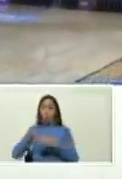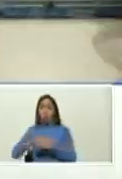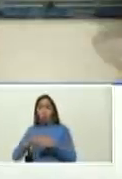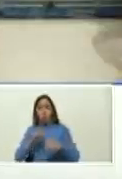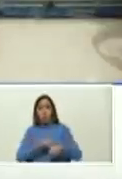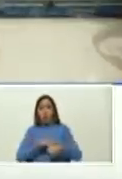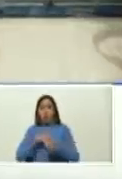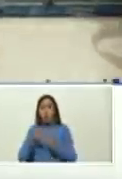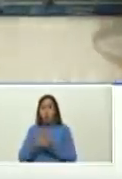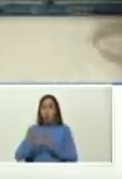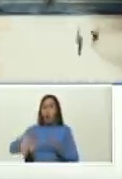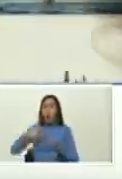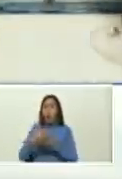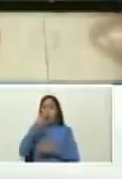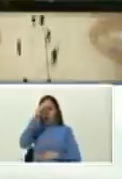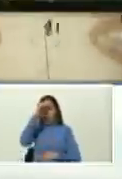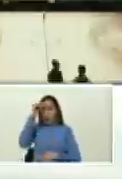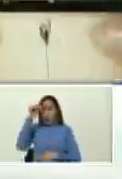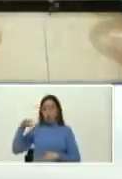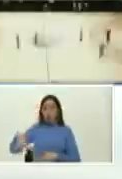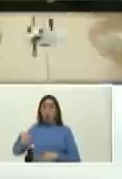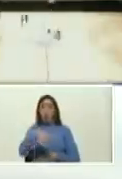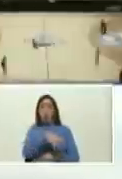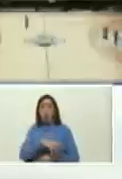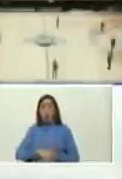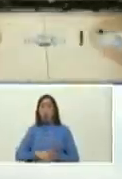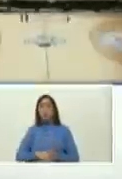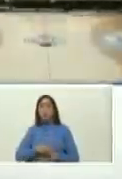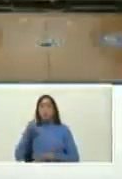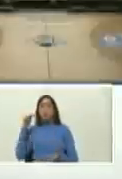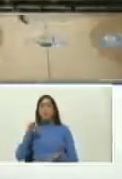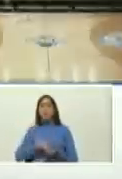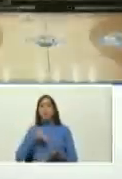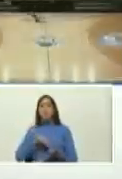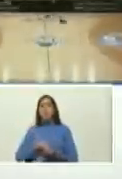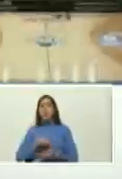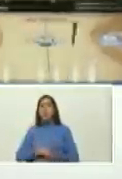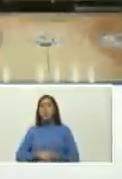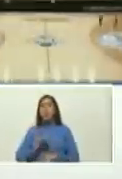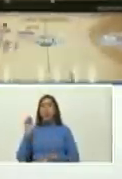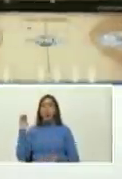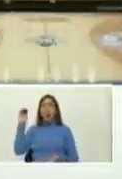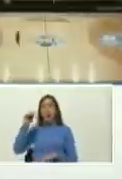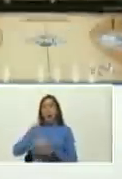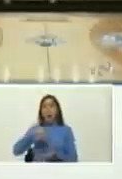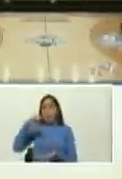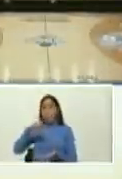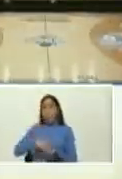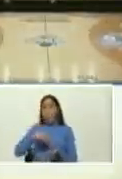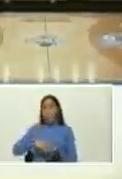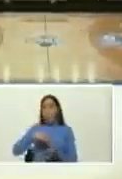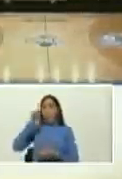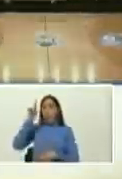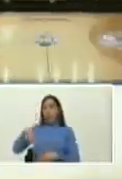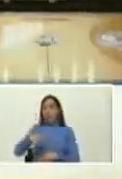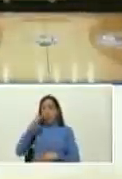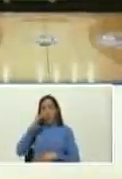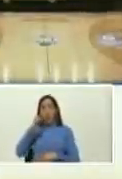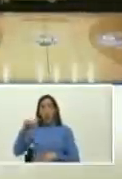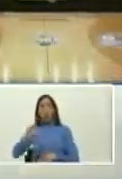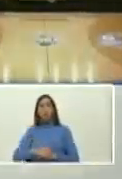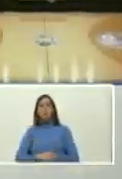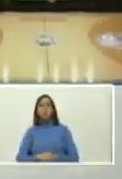hasta este domingo recorrió seis estados Miranda Aragua Carabobo Yaracuy